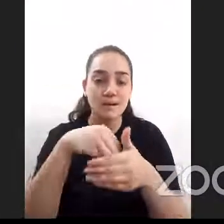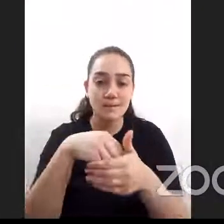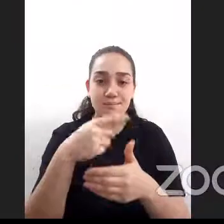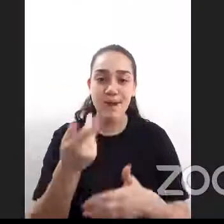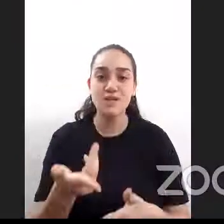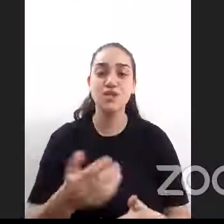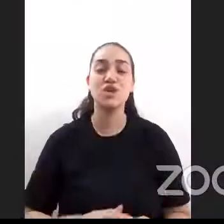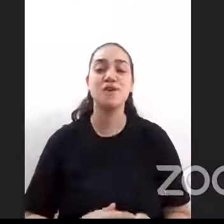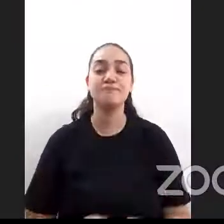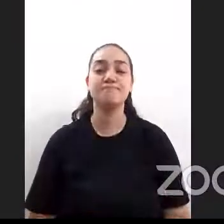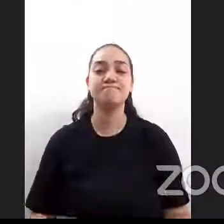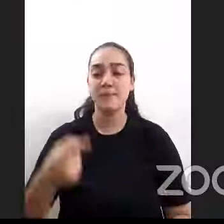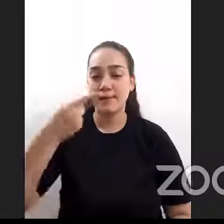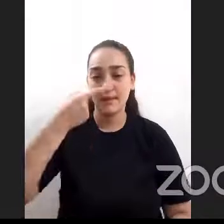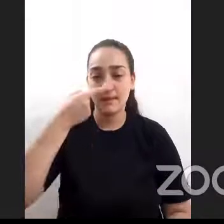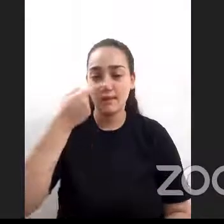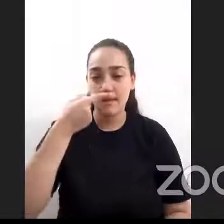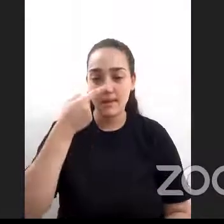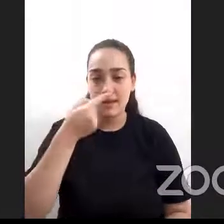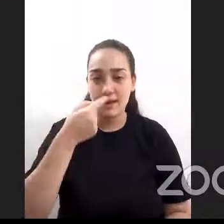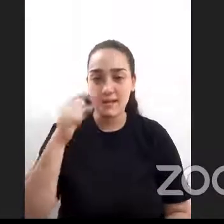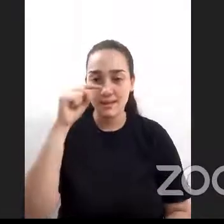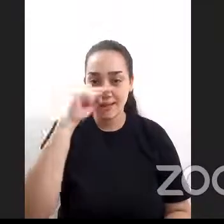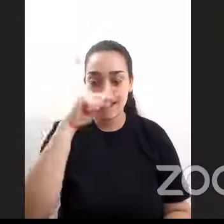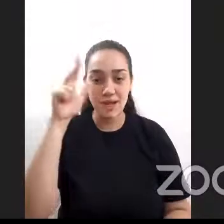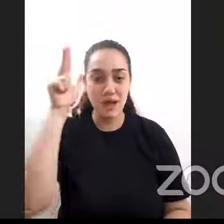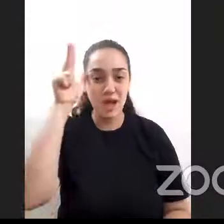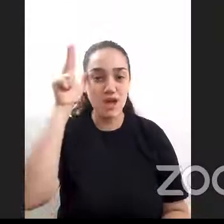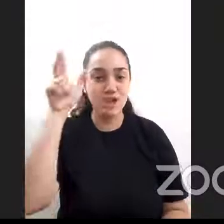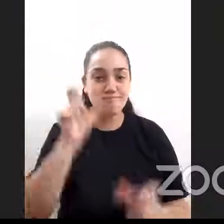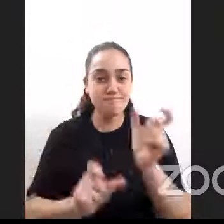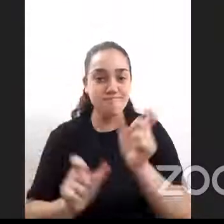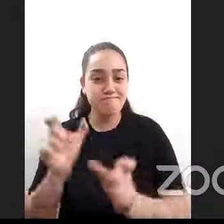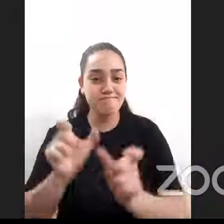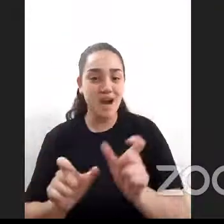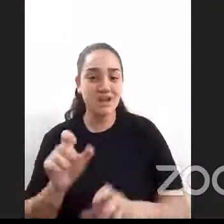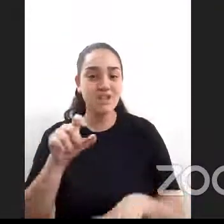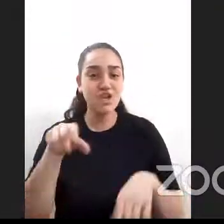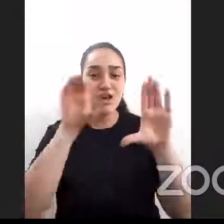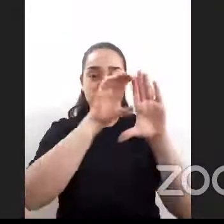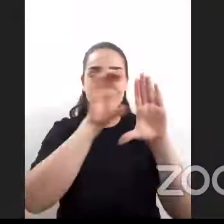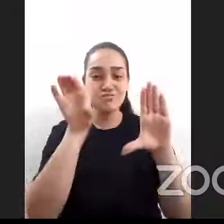el gran interés hay 78 personas en este Zoom que es muchísimo y no sé cuántas más hay en YouTube